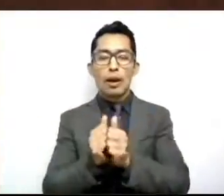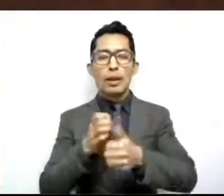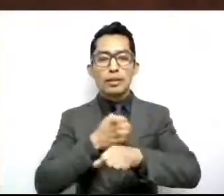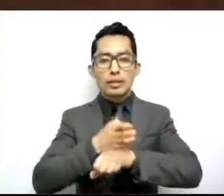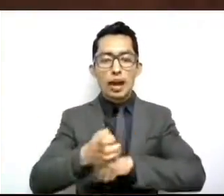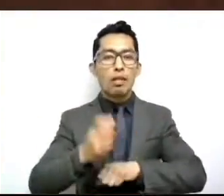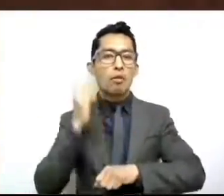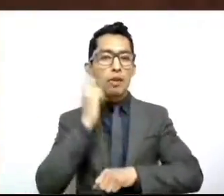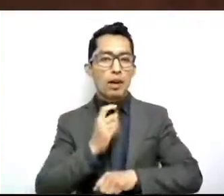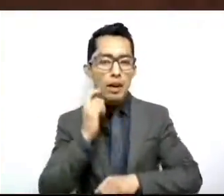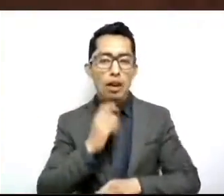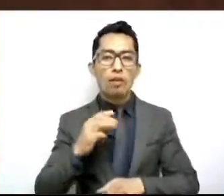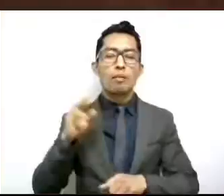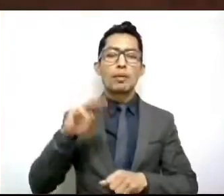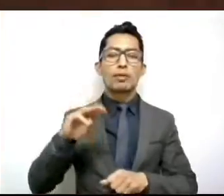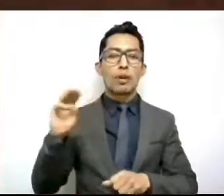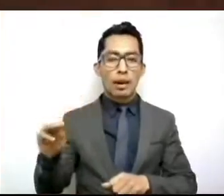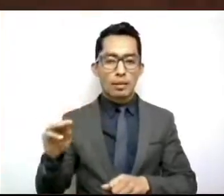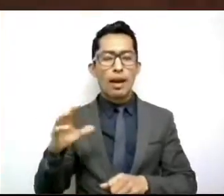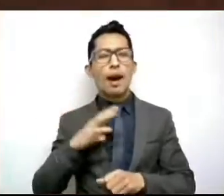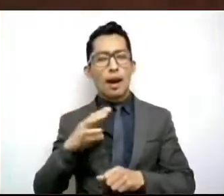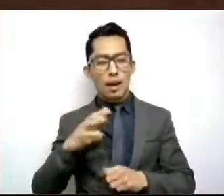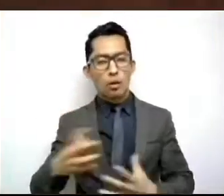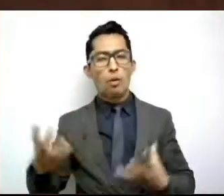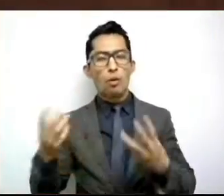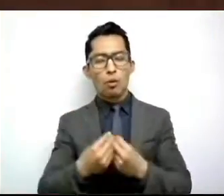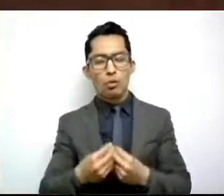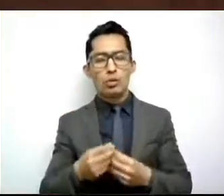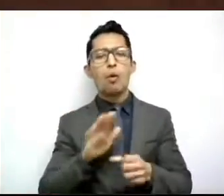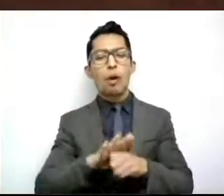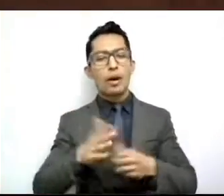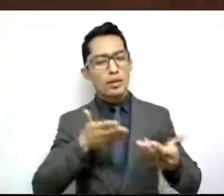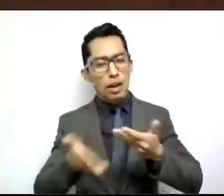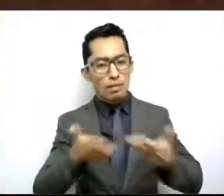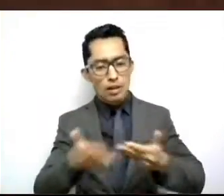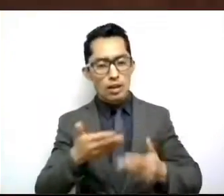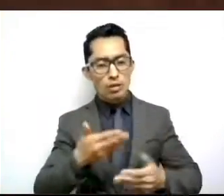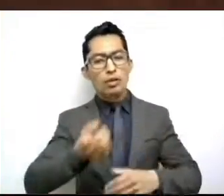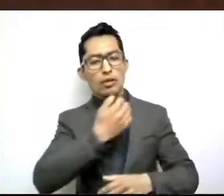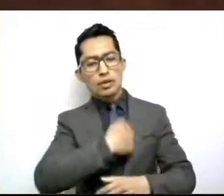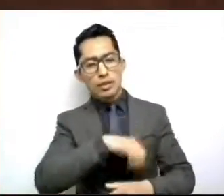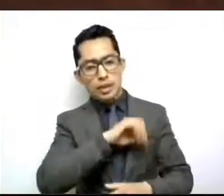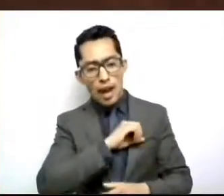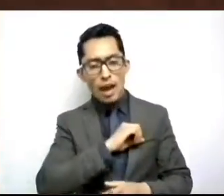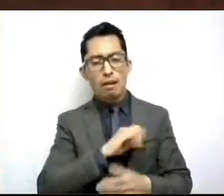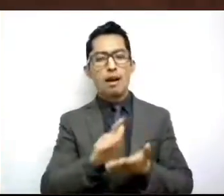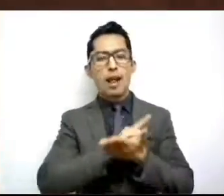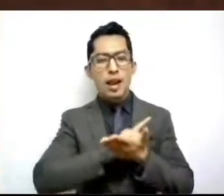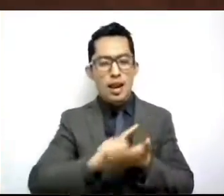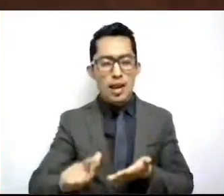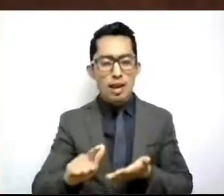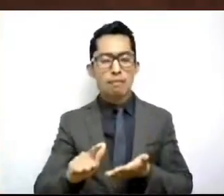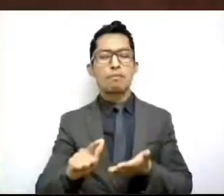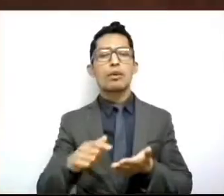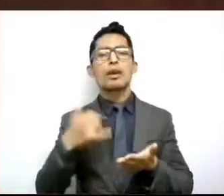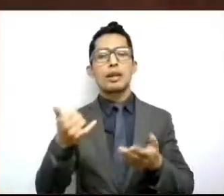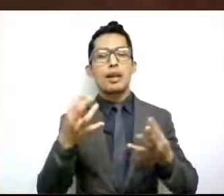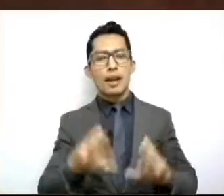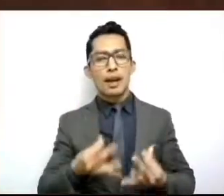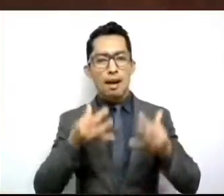Guerrero y Michoacán, a través de los servicios de sanidad, inocuidad y calidad